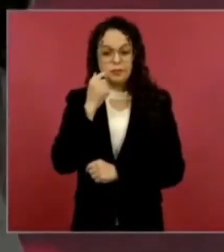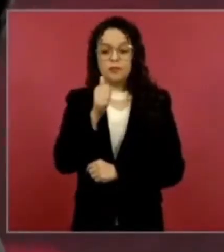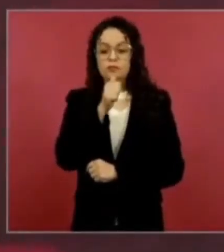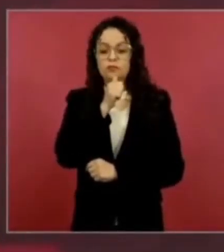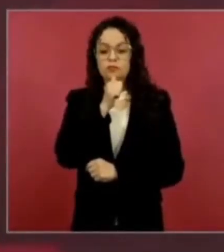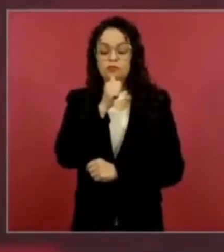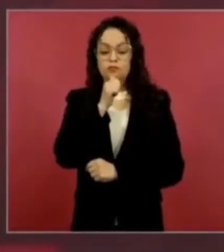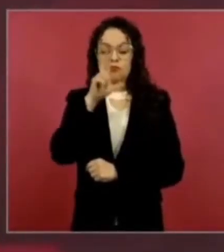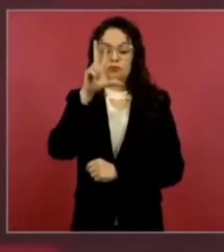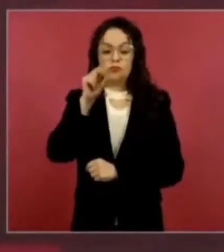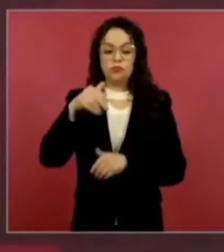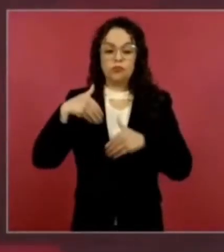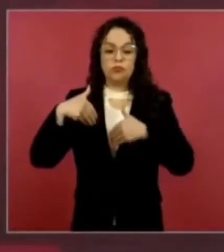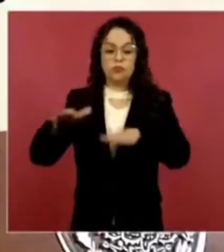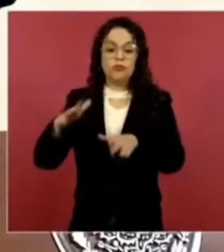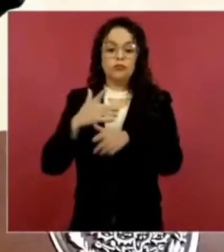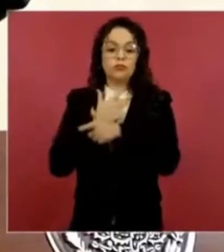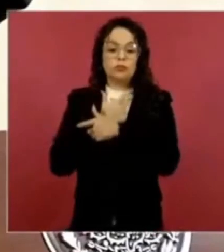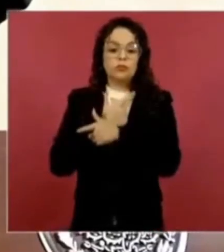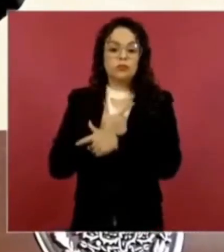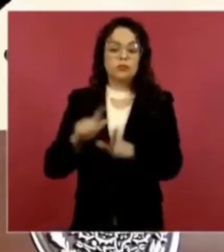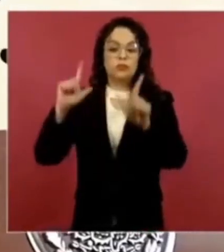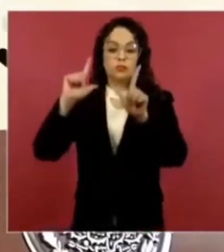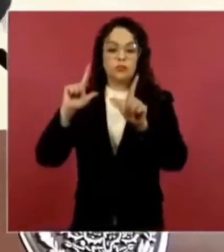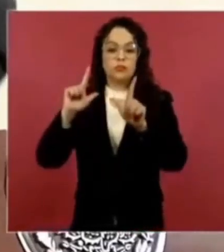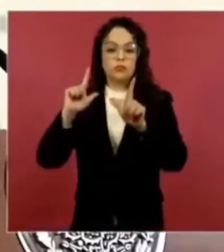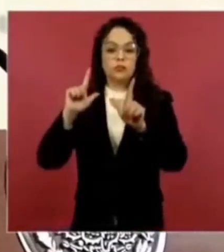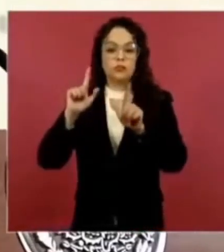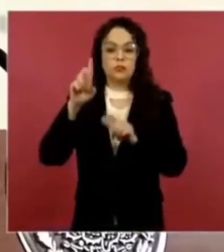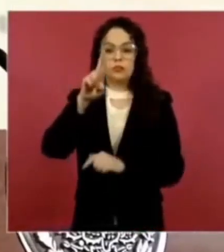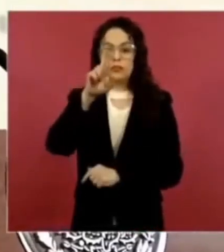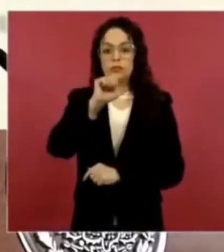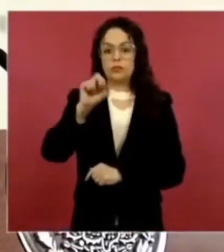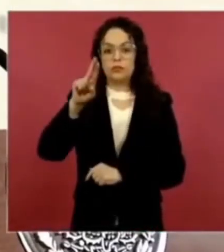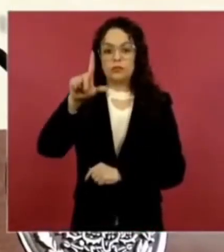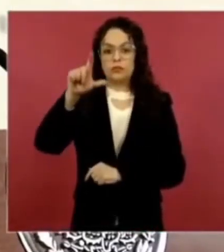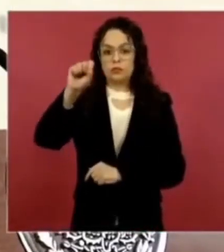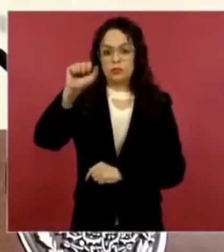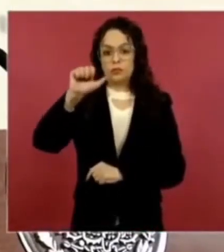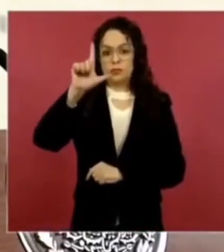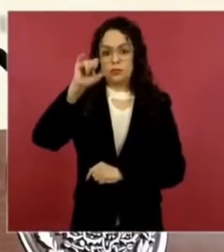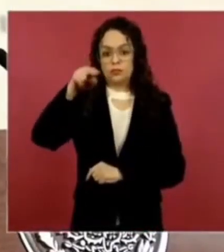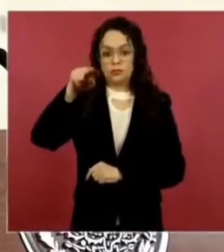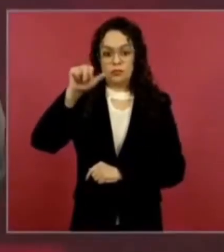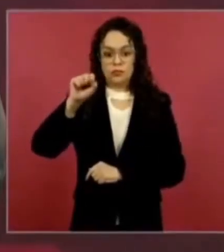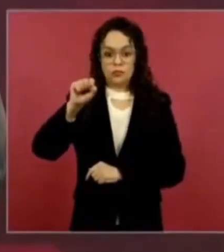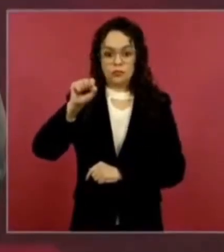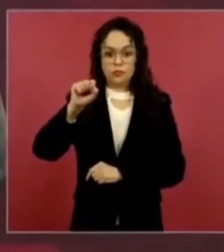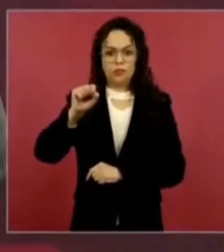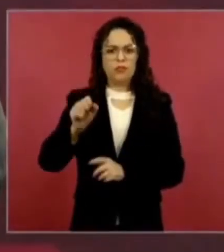a Raúl Salinas, ya se sabía